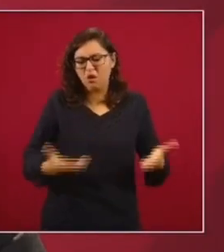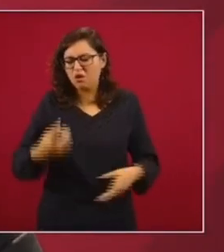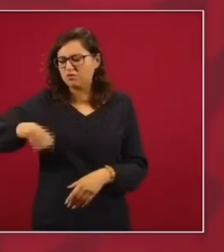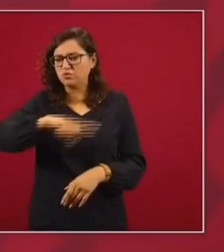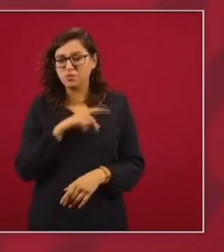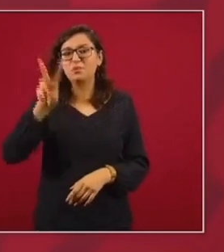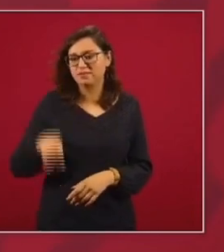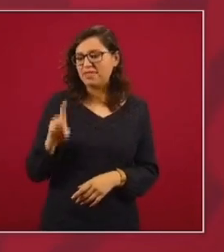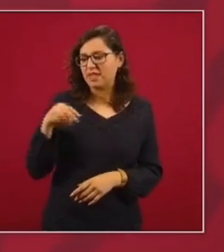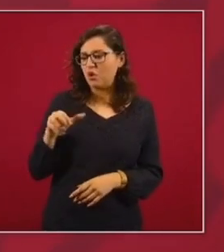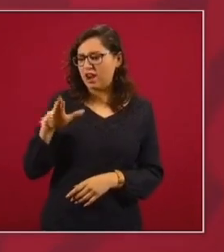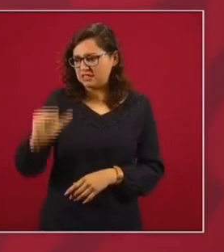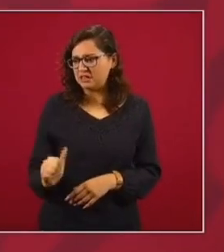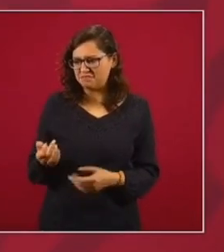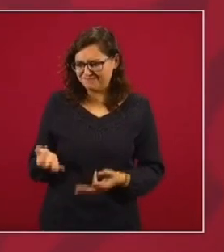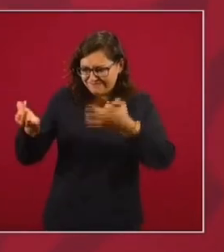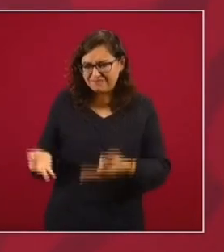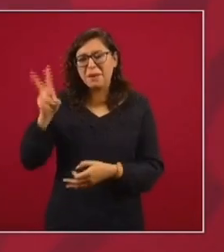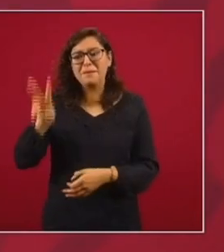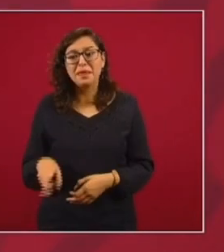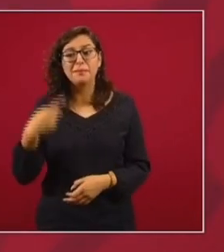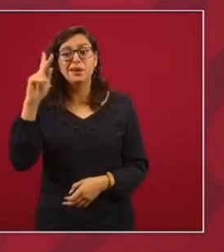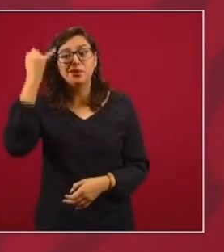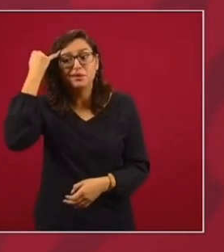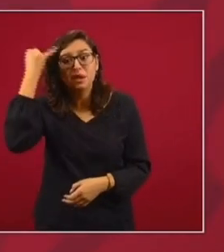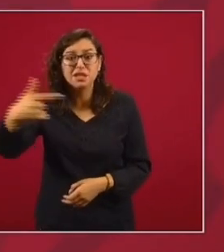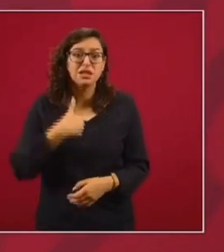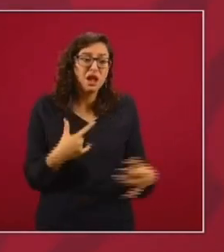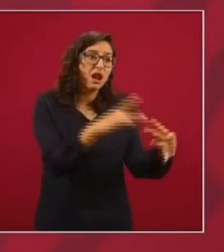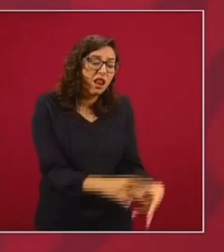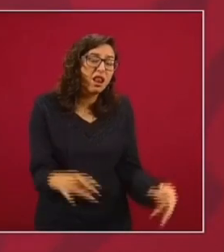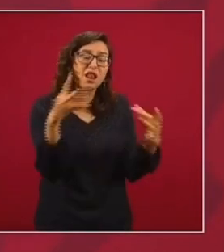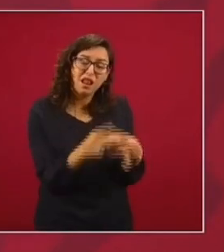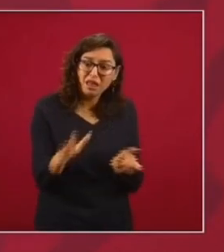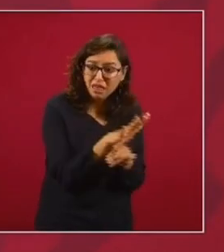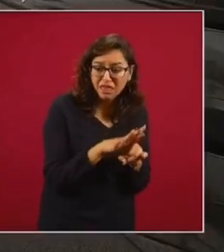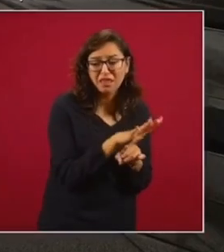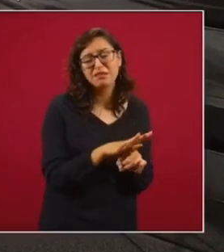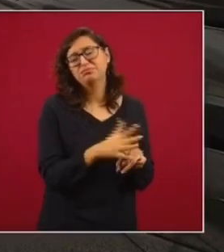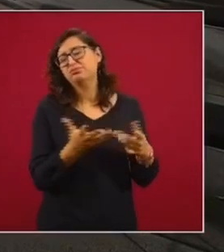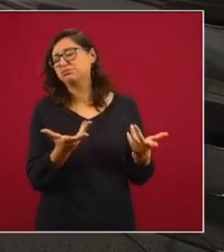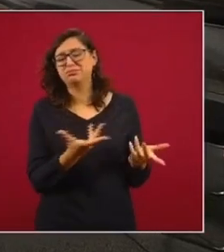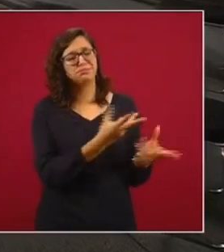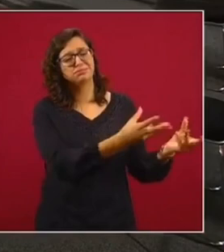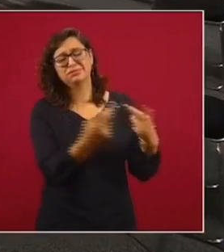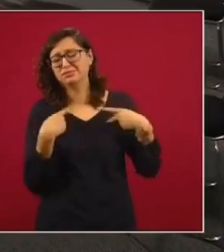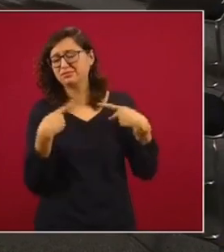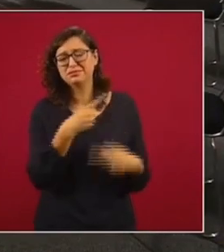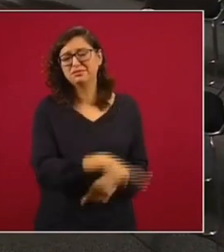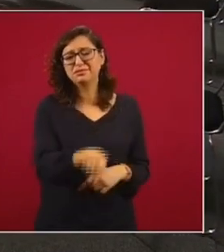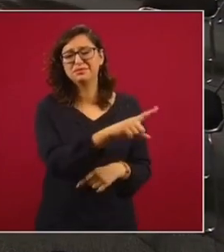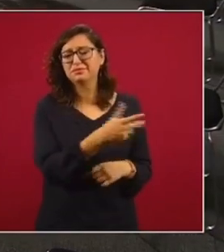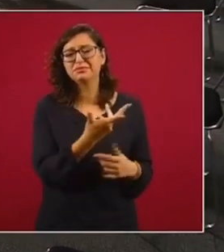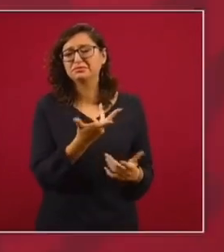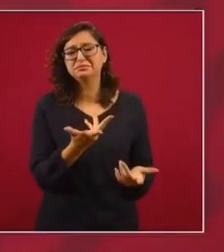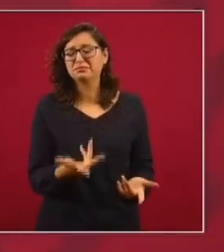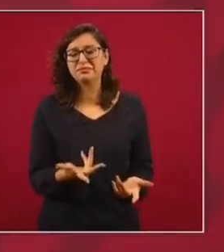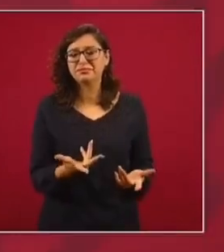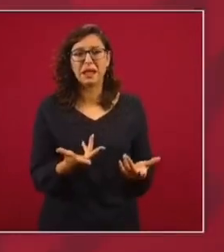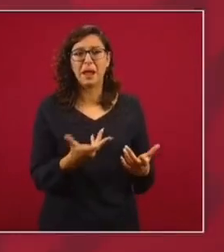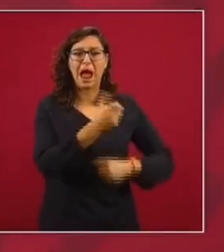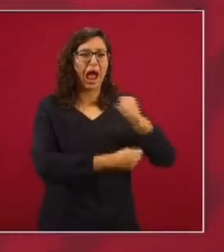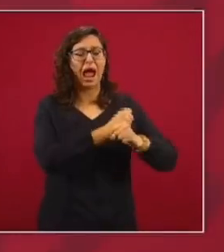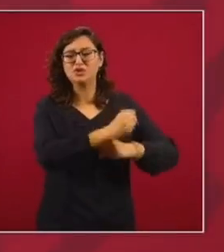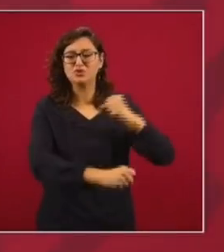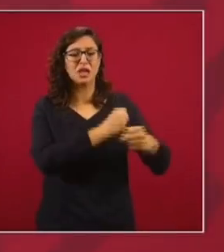práctica una verdadera democracia. Pero imagínense convencer a tanta gente que se vio